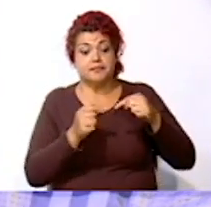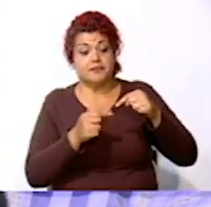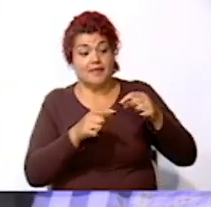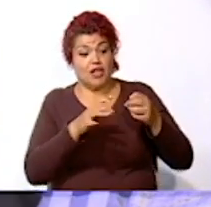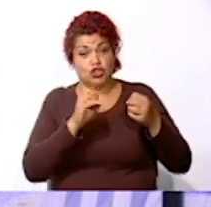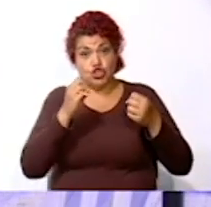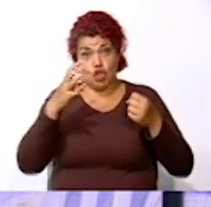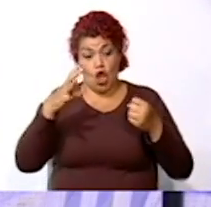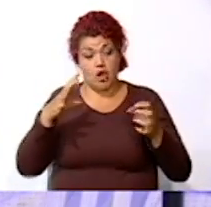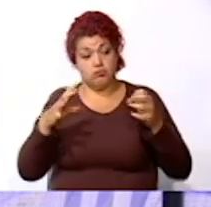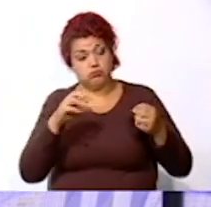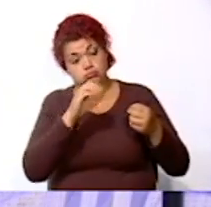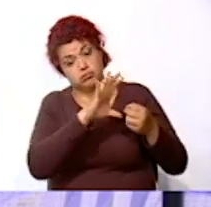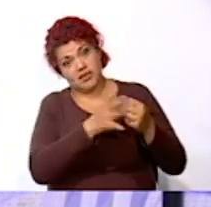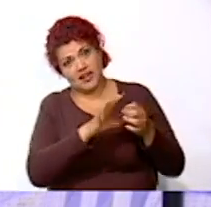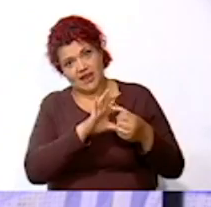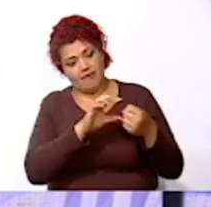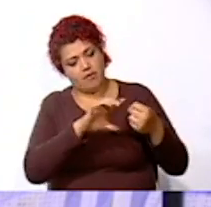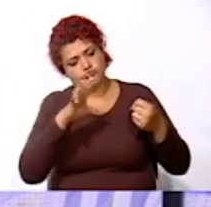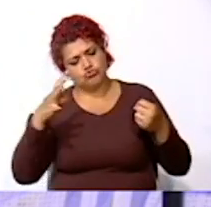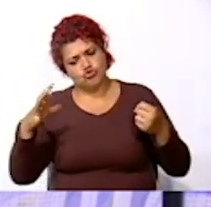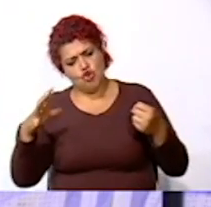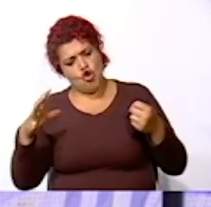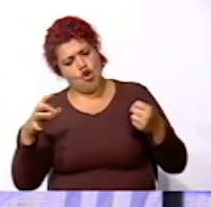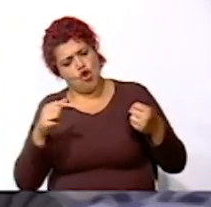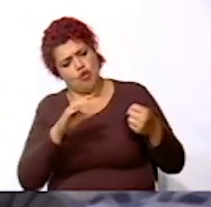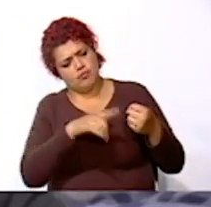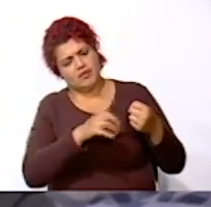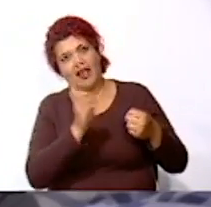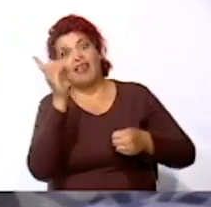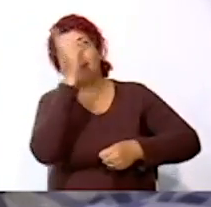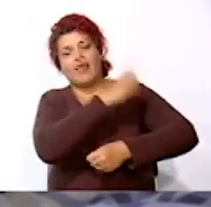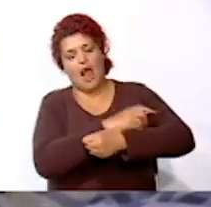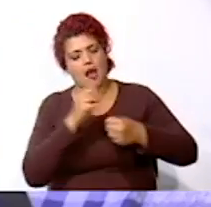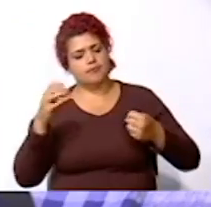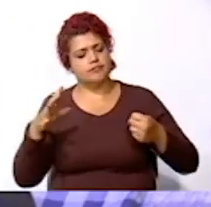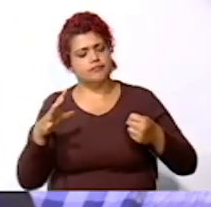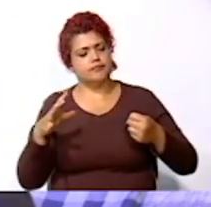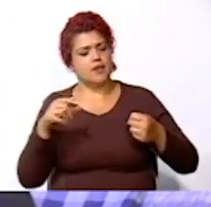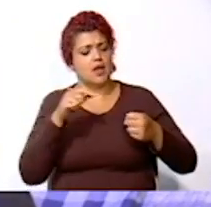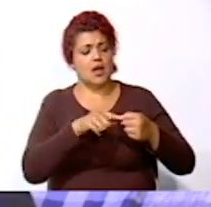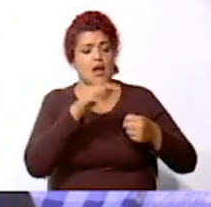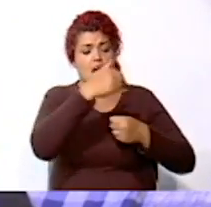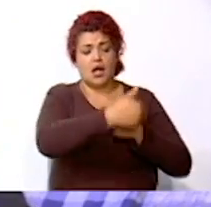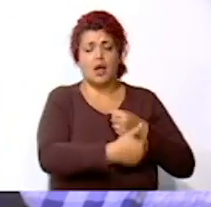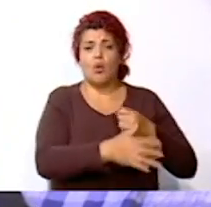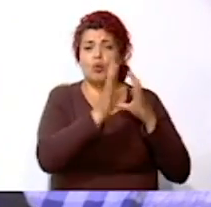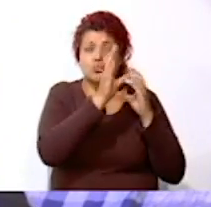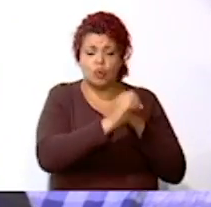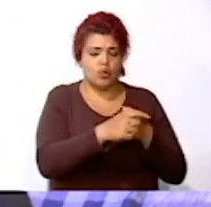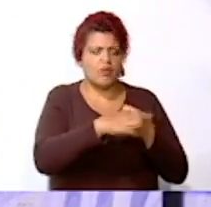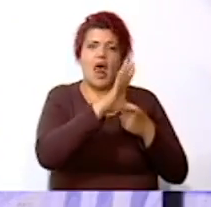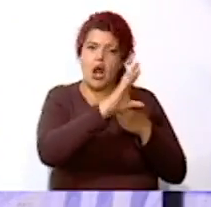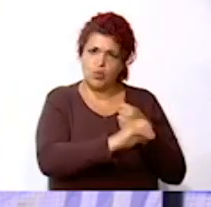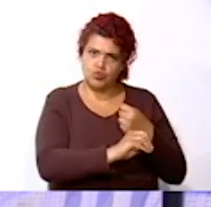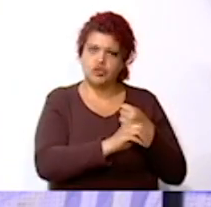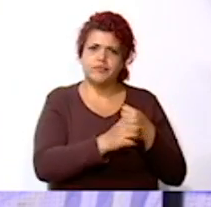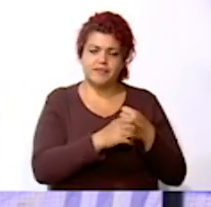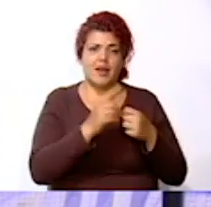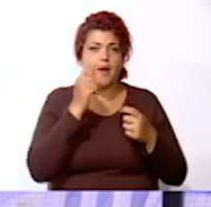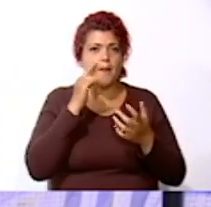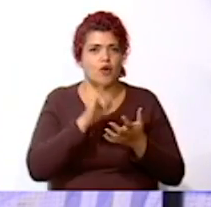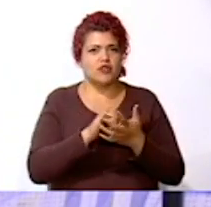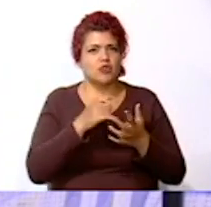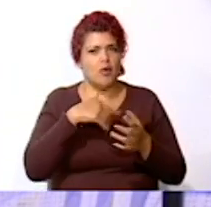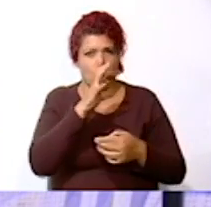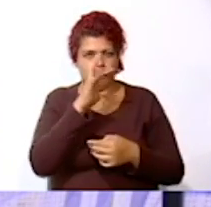frente al sol es la mitad de la tierra en la cual será de día, mientras que la mitad que no recibe luz vive de noche. Por eso, mientras